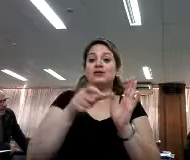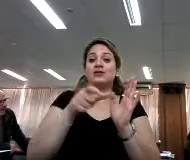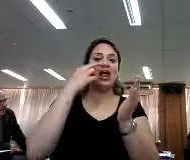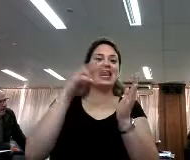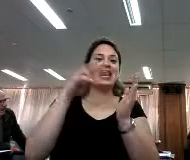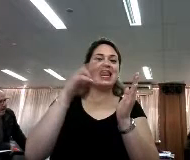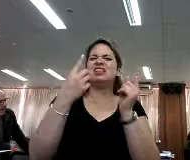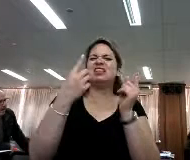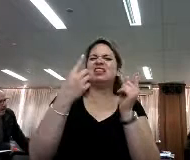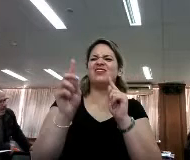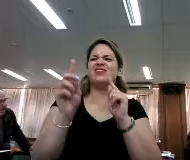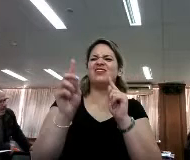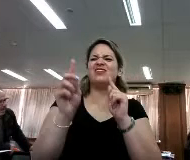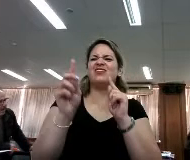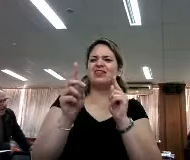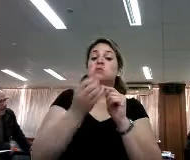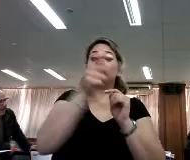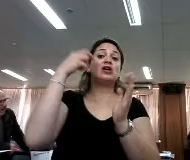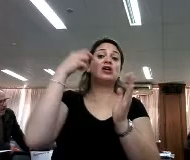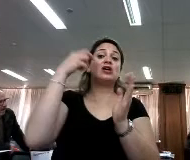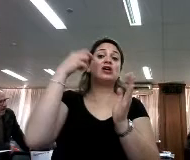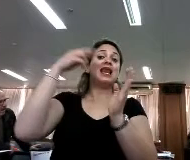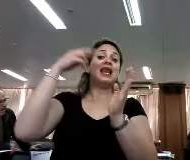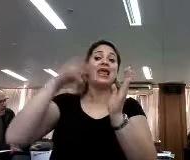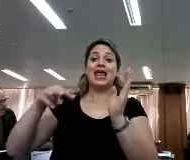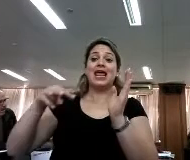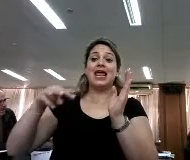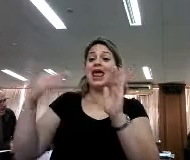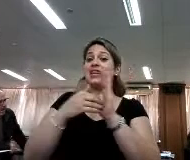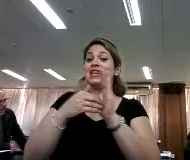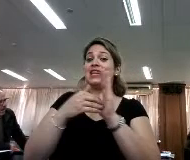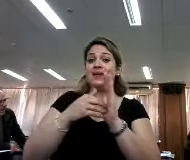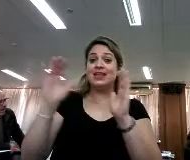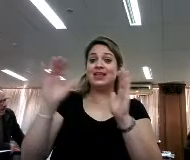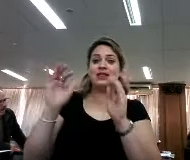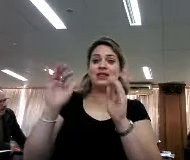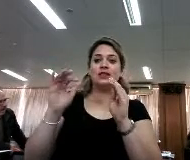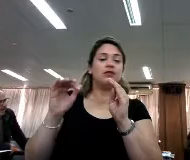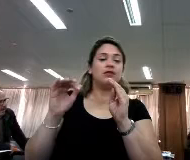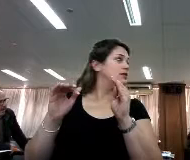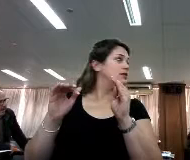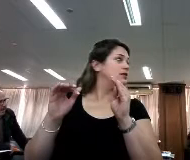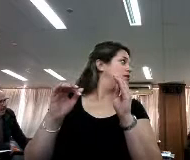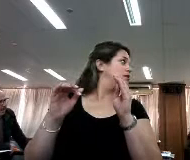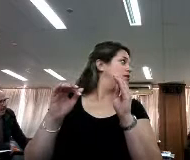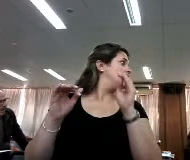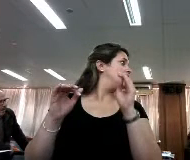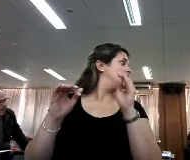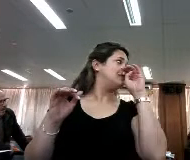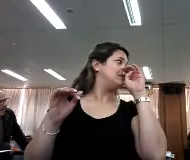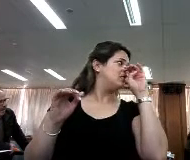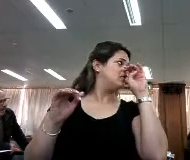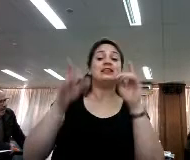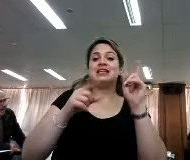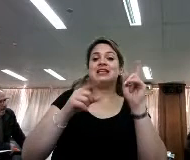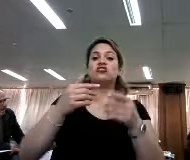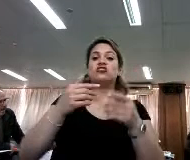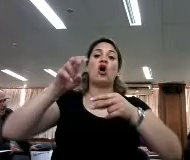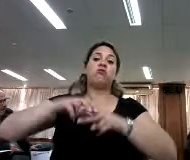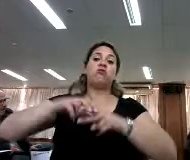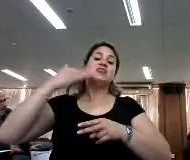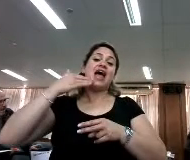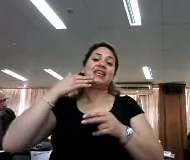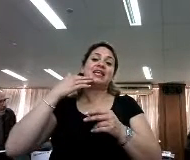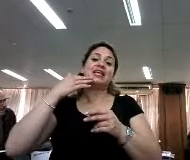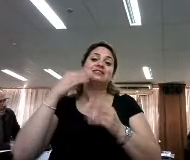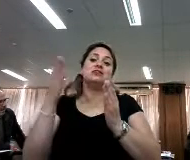porque los diferentes lectores tienen diferentes opciones, aquí hay uno que dice que le gustan los libros en tardes soleadas y el otro en días